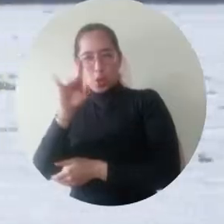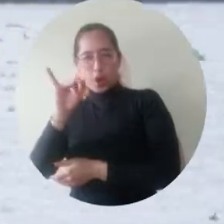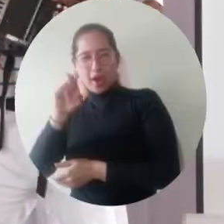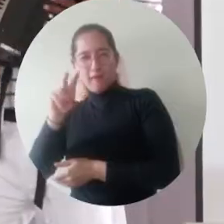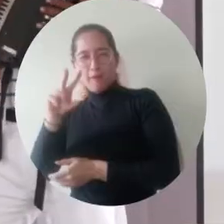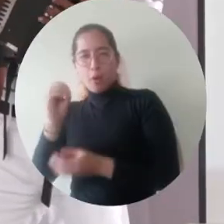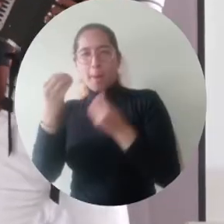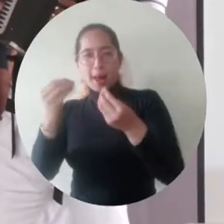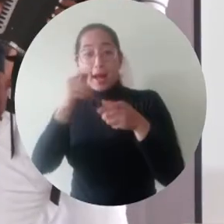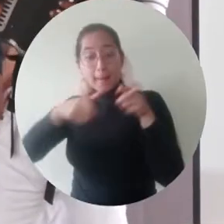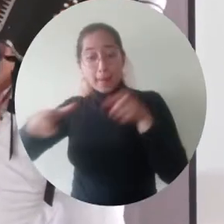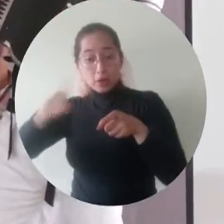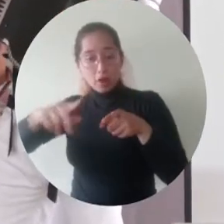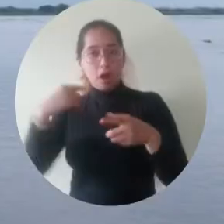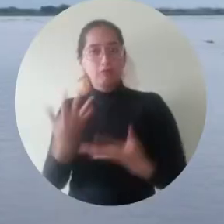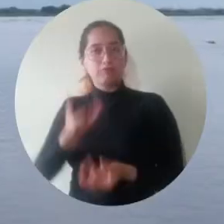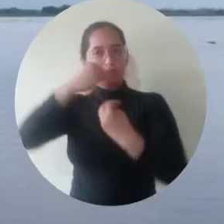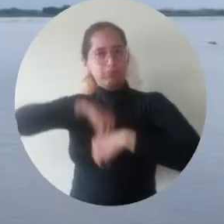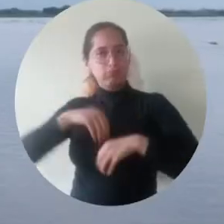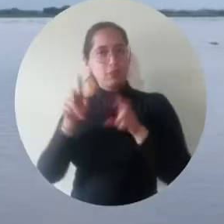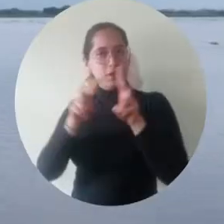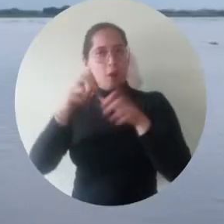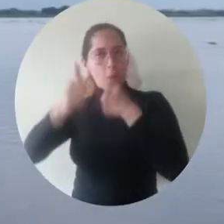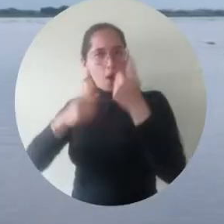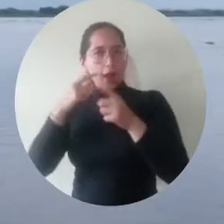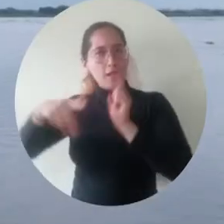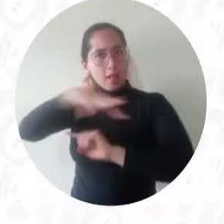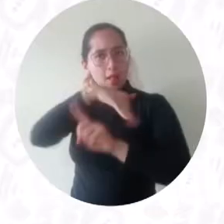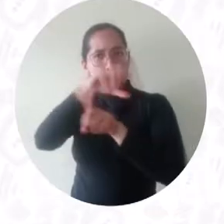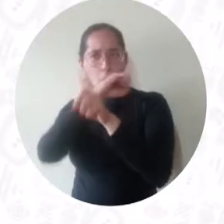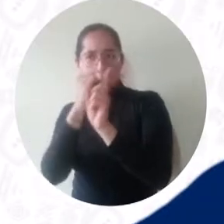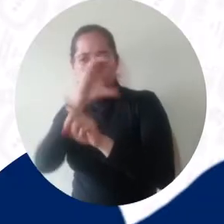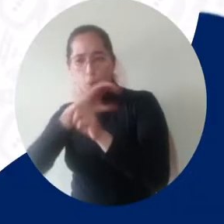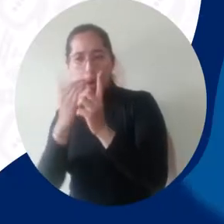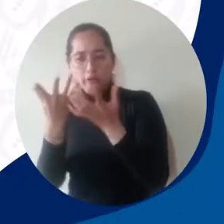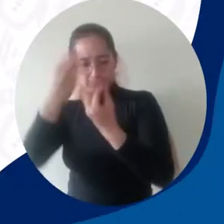importancia ambiental, social y cultural del principal afluente del país.